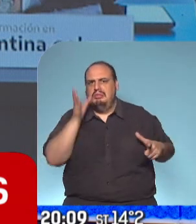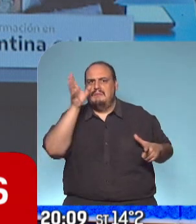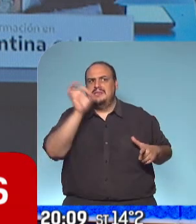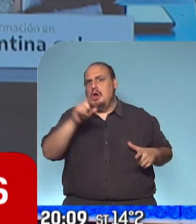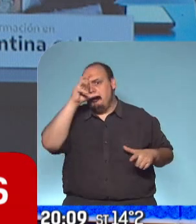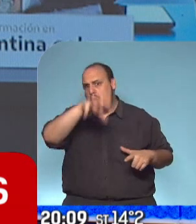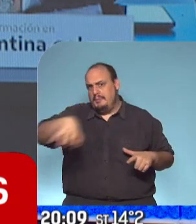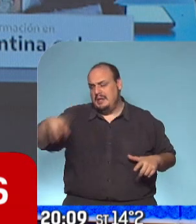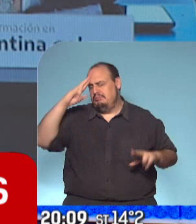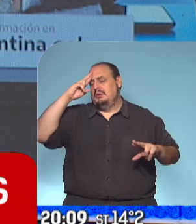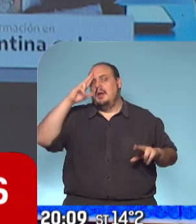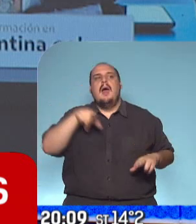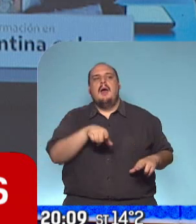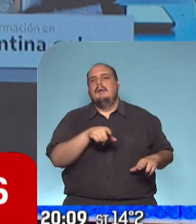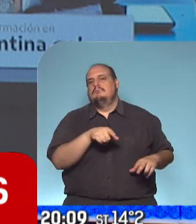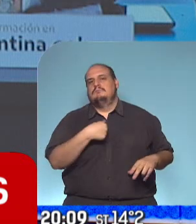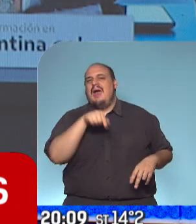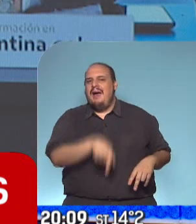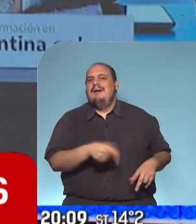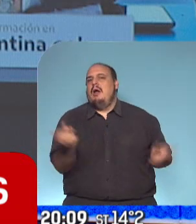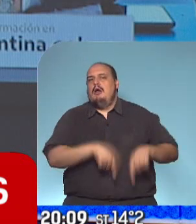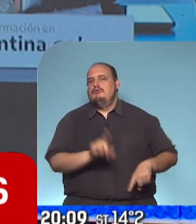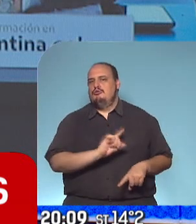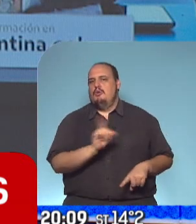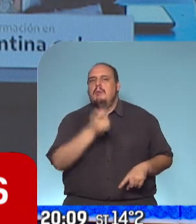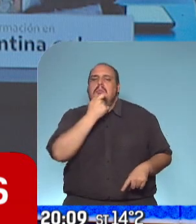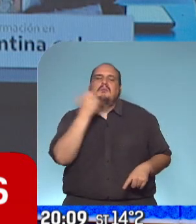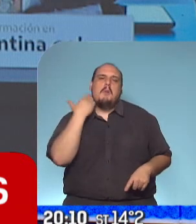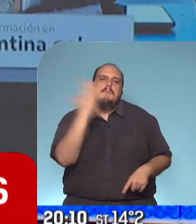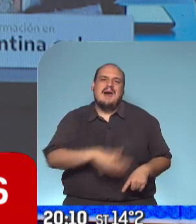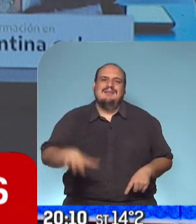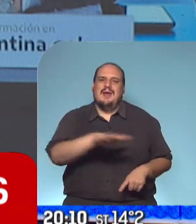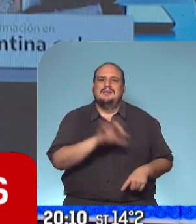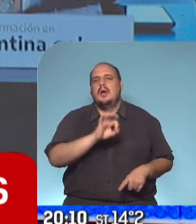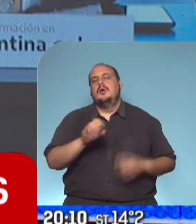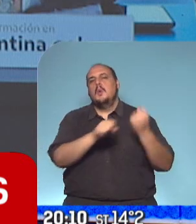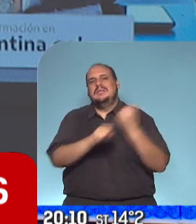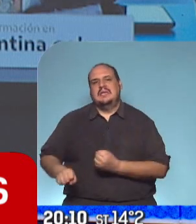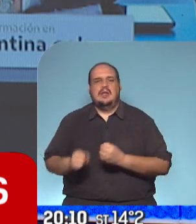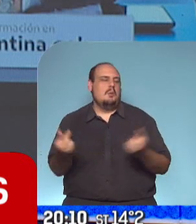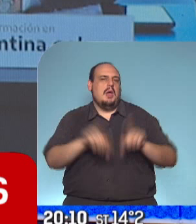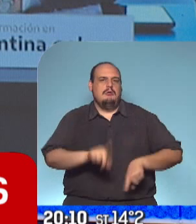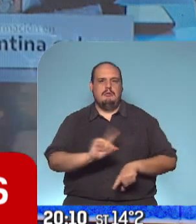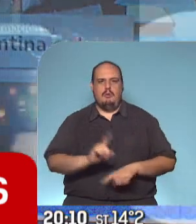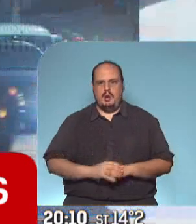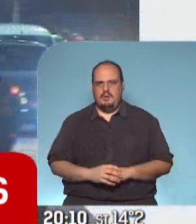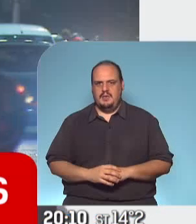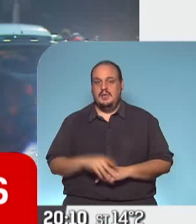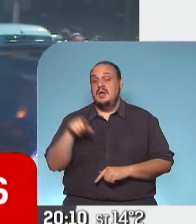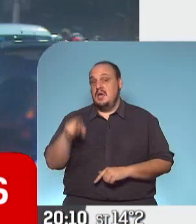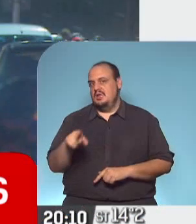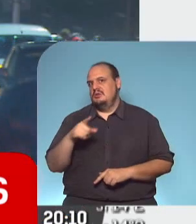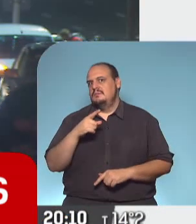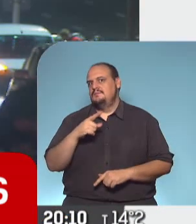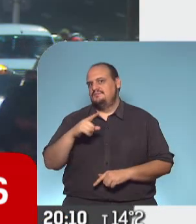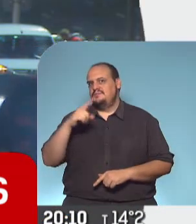de salud, y decir, bueno, tal actividad en, por ejemplo, La Matanza o en Vicente López no abre. Y eso va a ser potestad